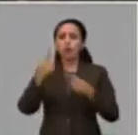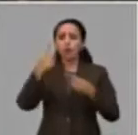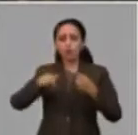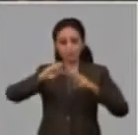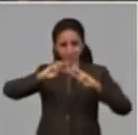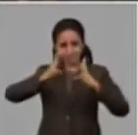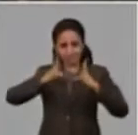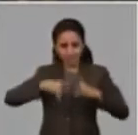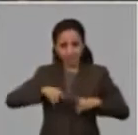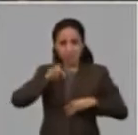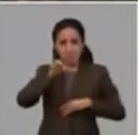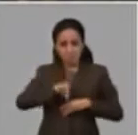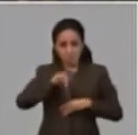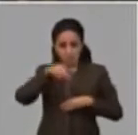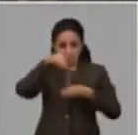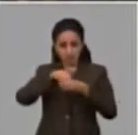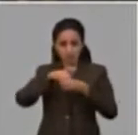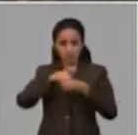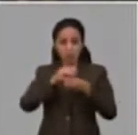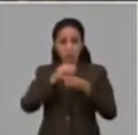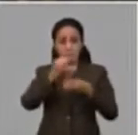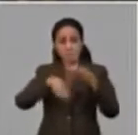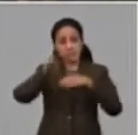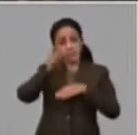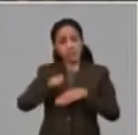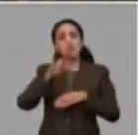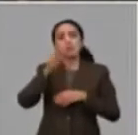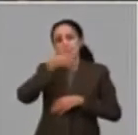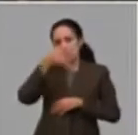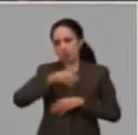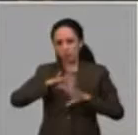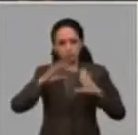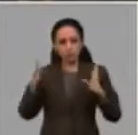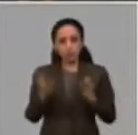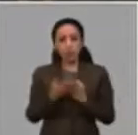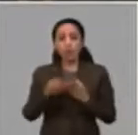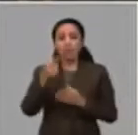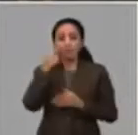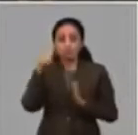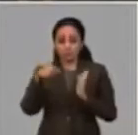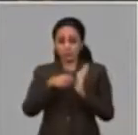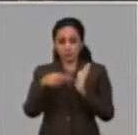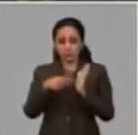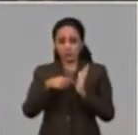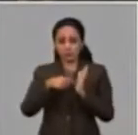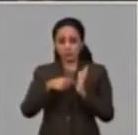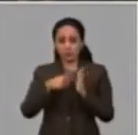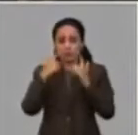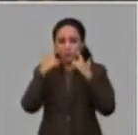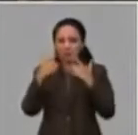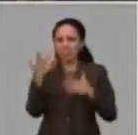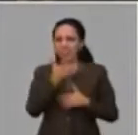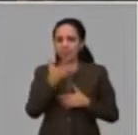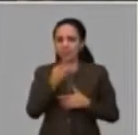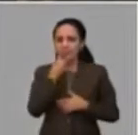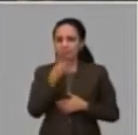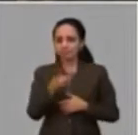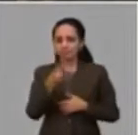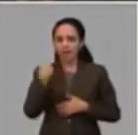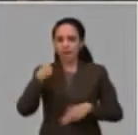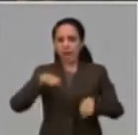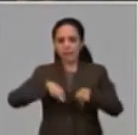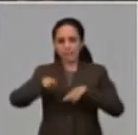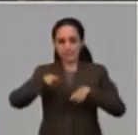del Ministerio, pero fundamentalmente la hemos dirigido en una parte importante a la Administración. ¿Por qué